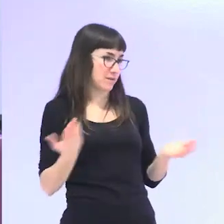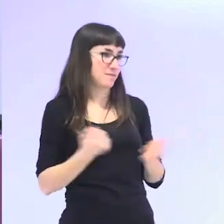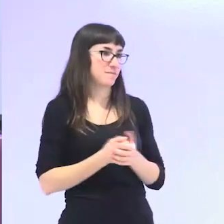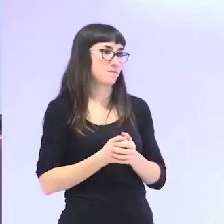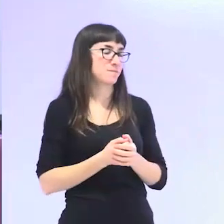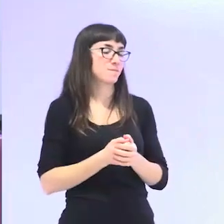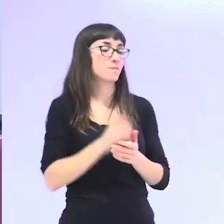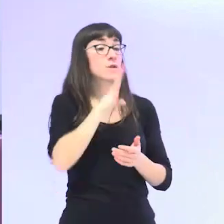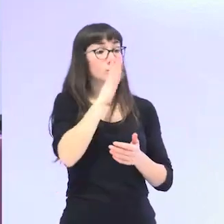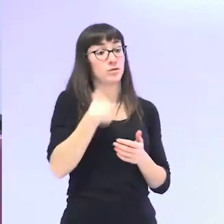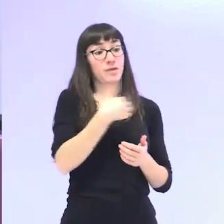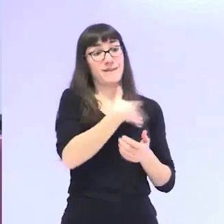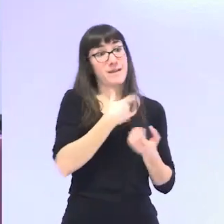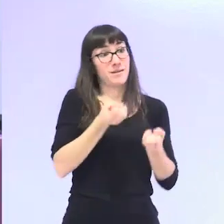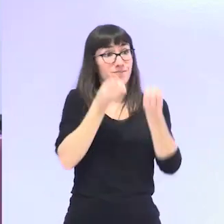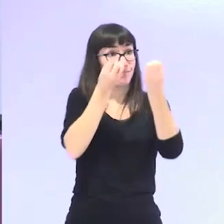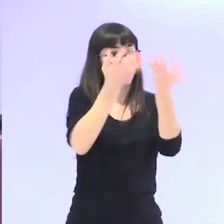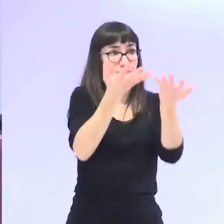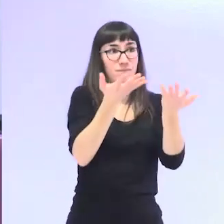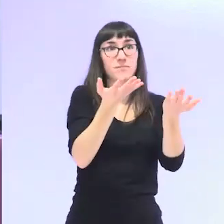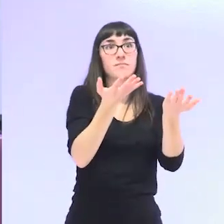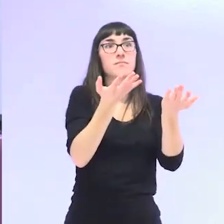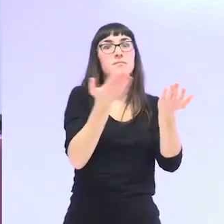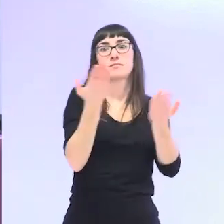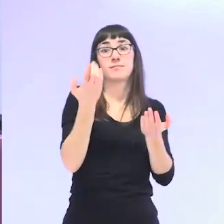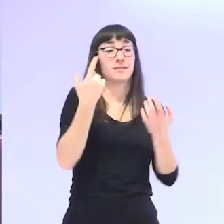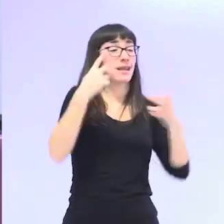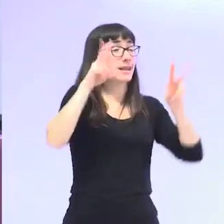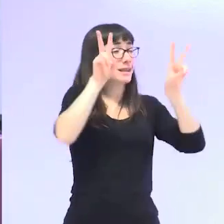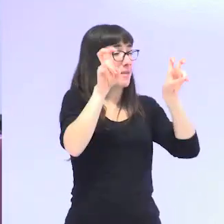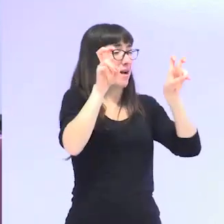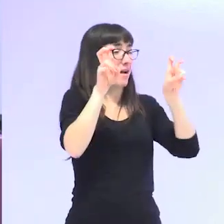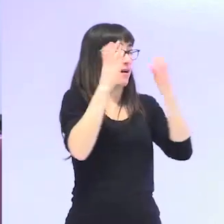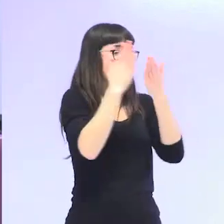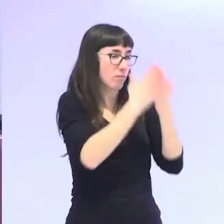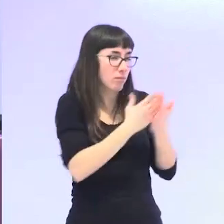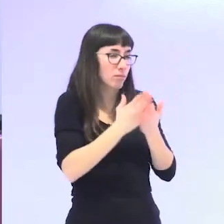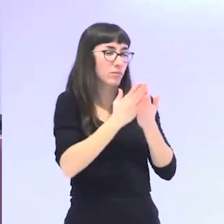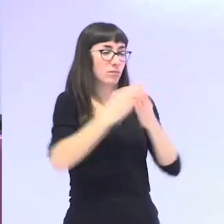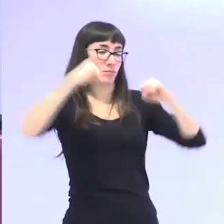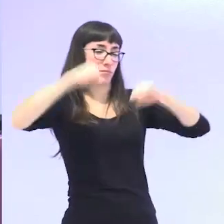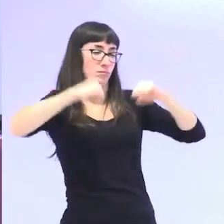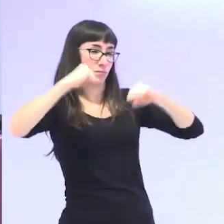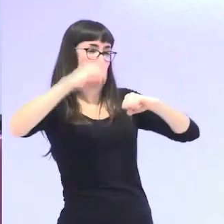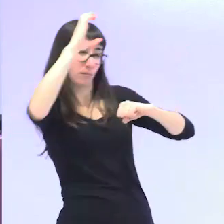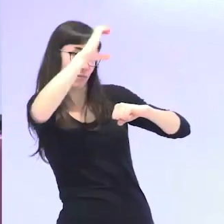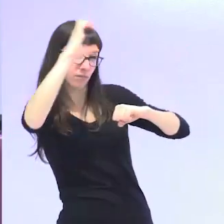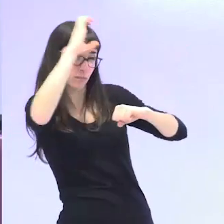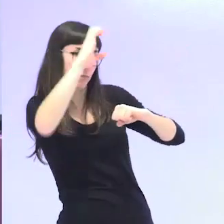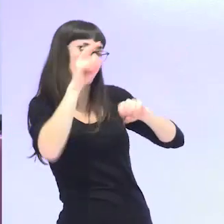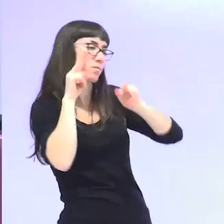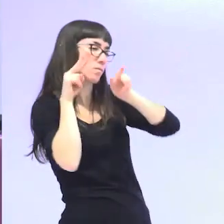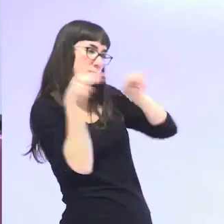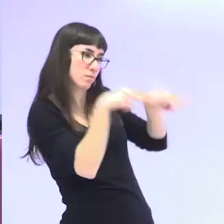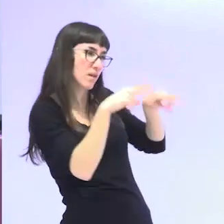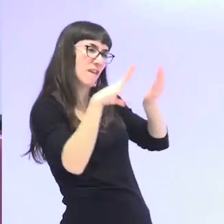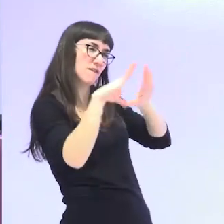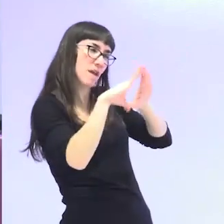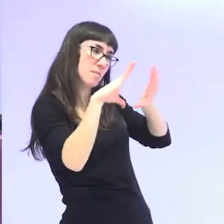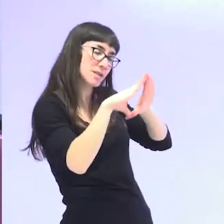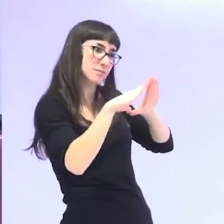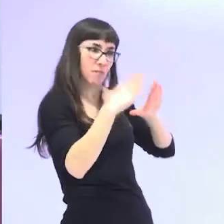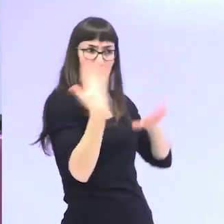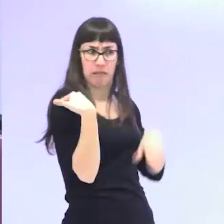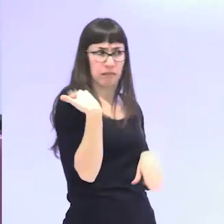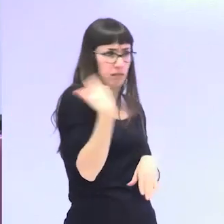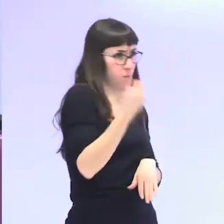lo que sí os quiero trasladar es que es muy reciente el que la gerontología esté empezando a aplicar una perspectiva feminista